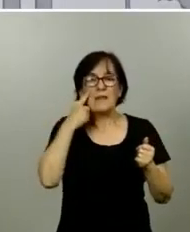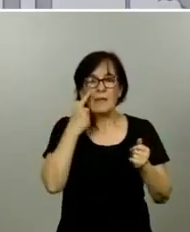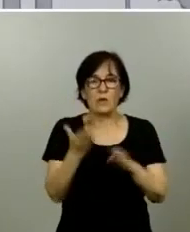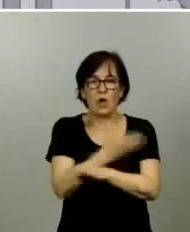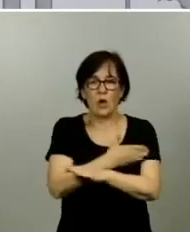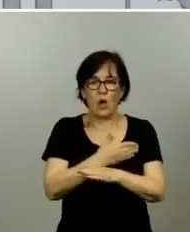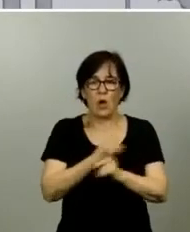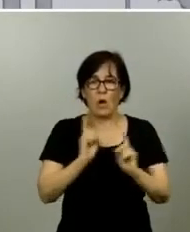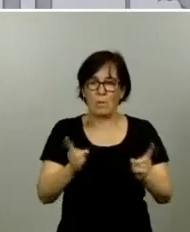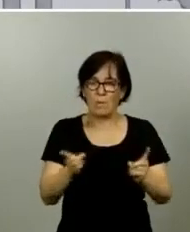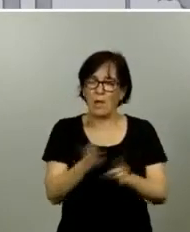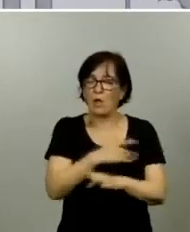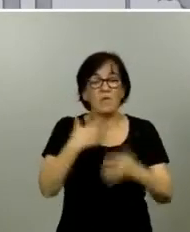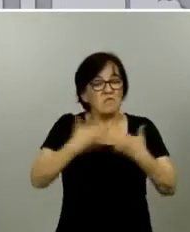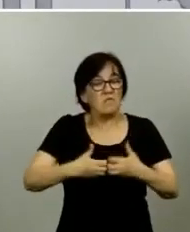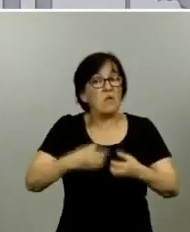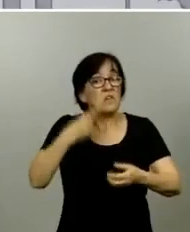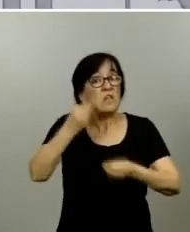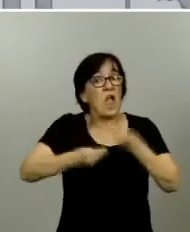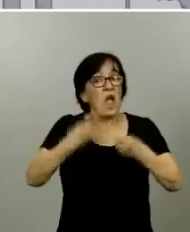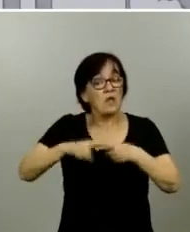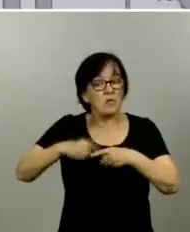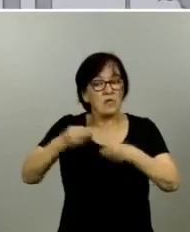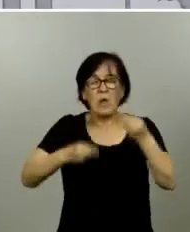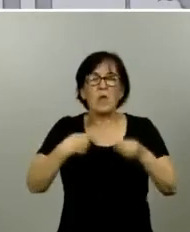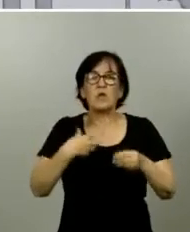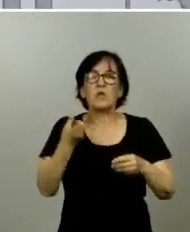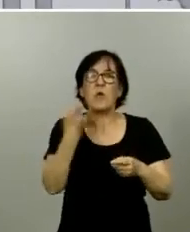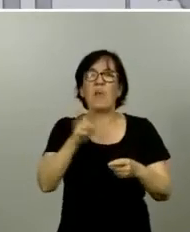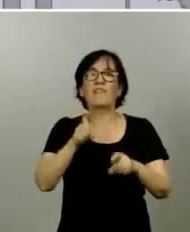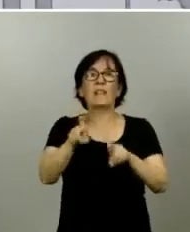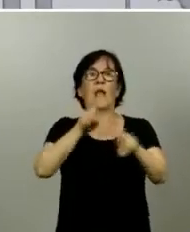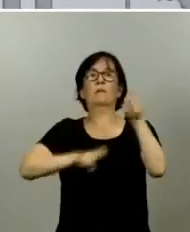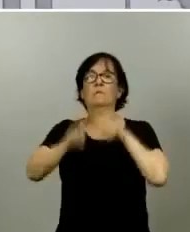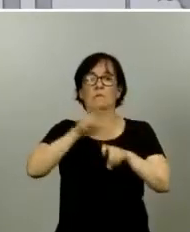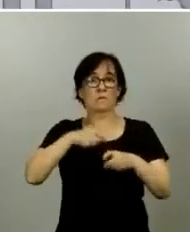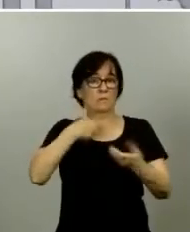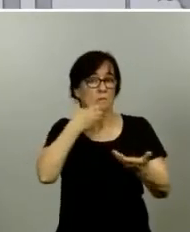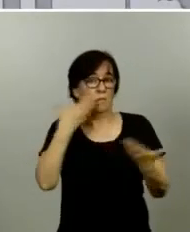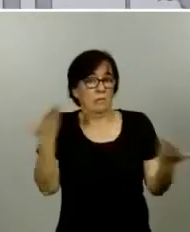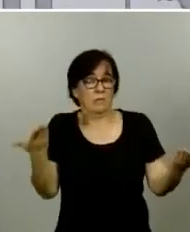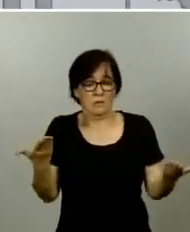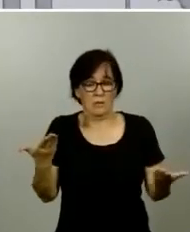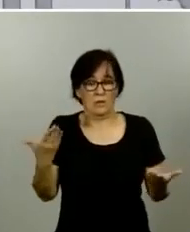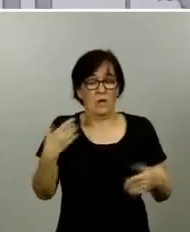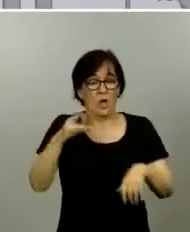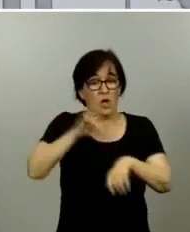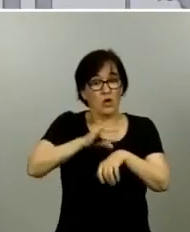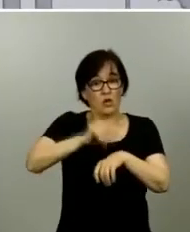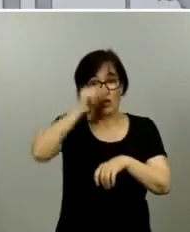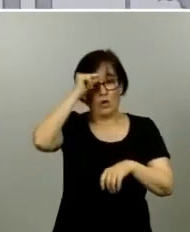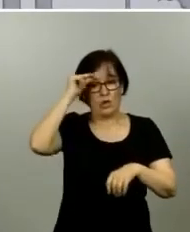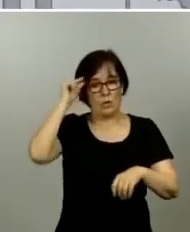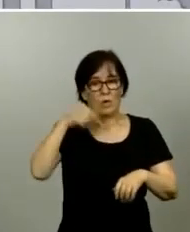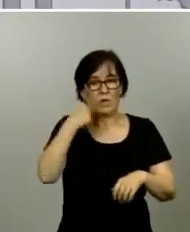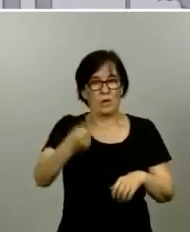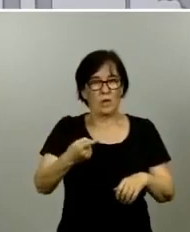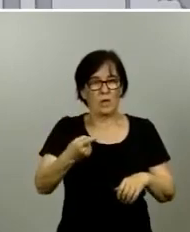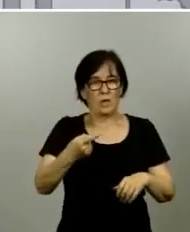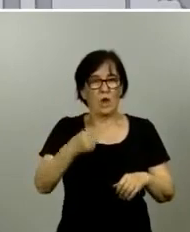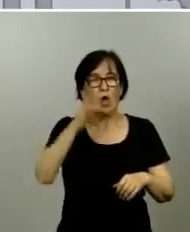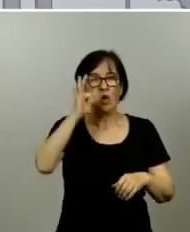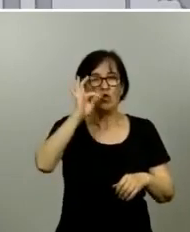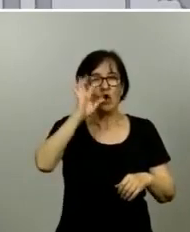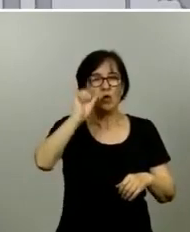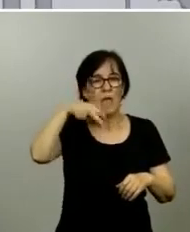como hay que hacerlas no es necesario retroceder. Sabe usted que hemos tenido un ejemplo y el doctor Simón ha dicho que el municipio de Totana progresa de fase.